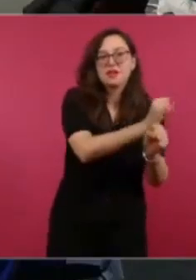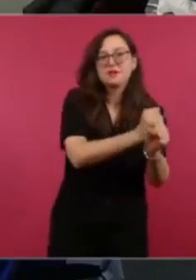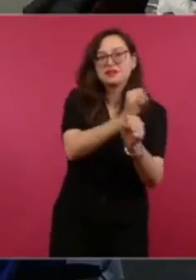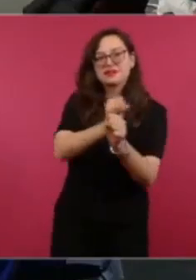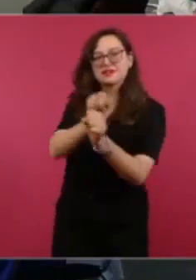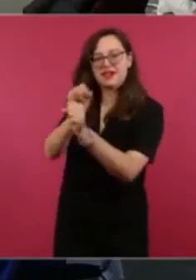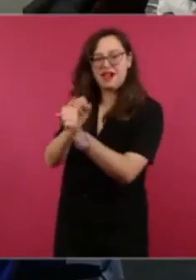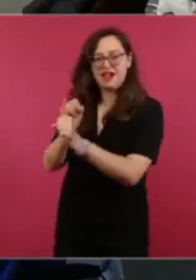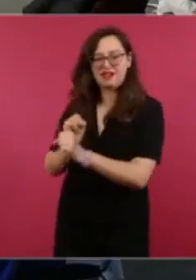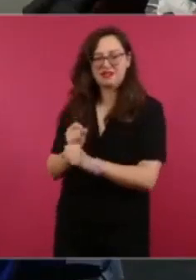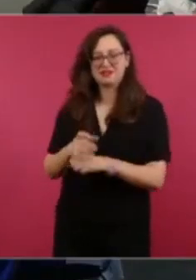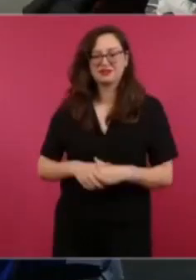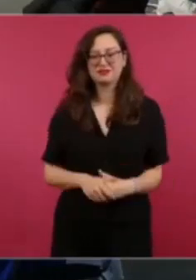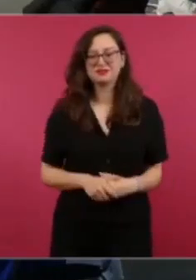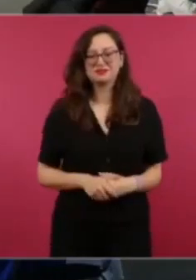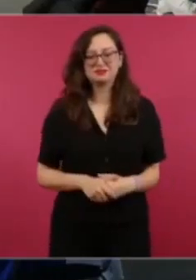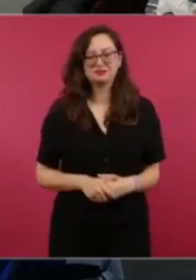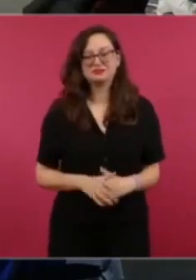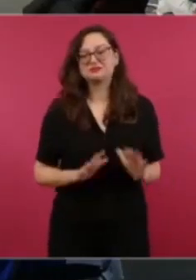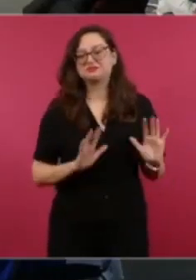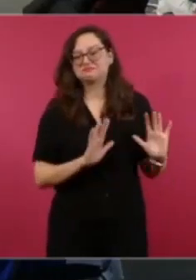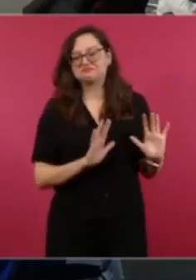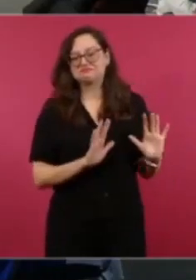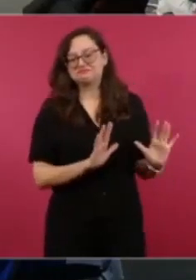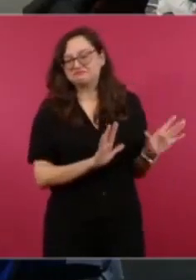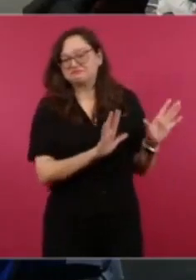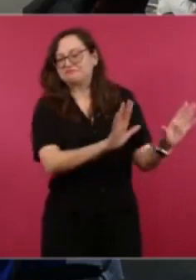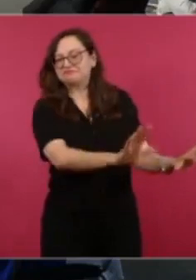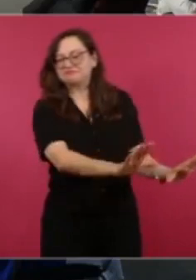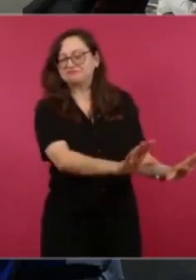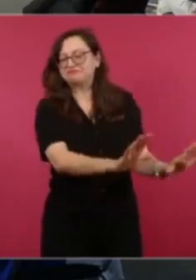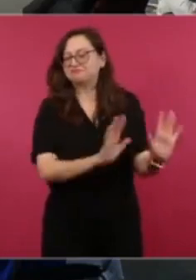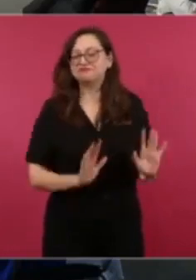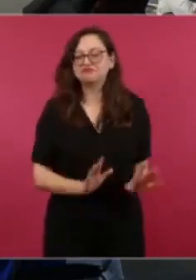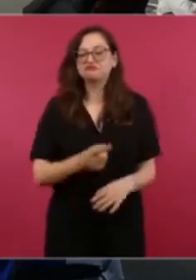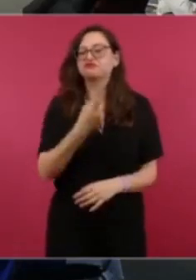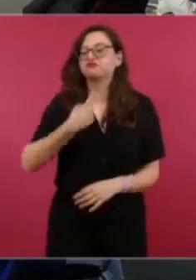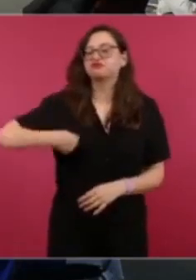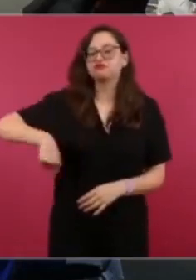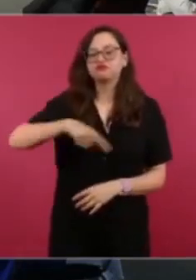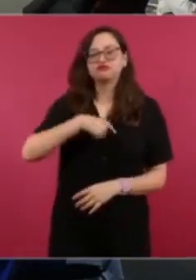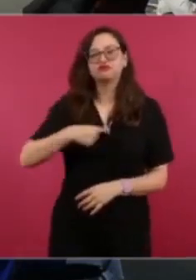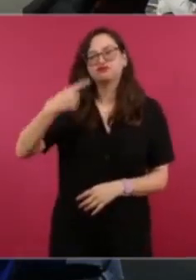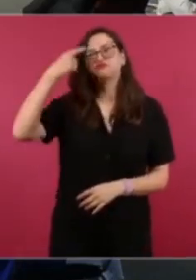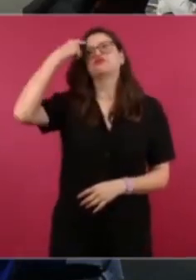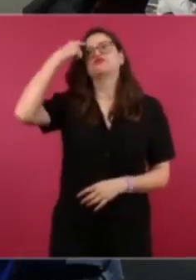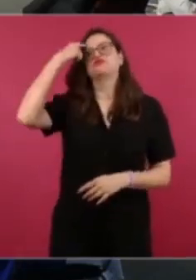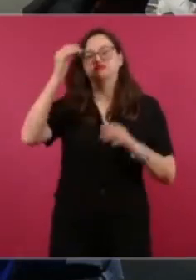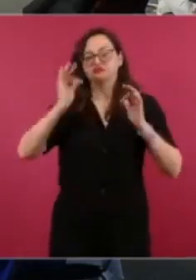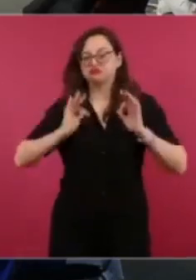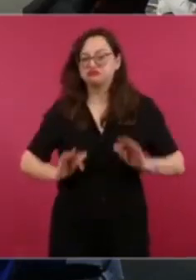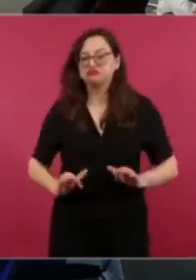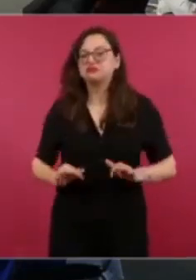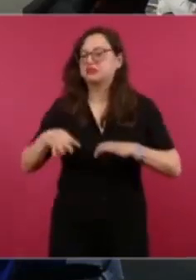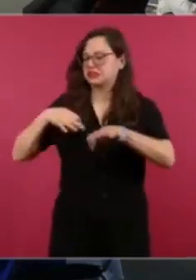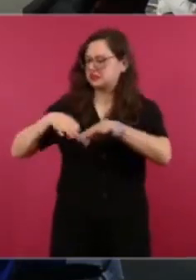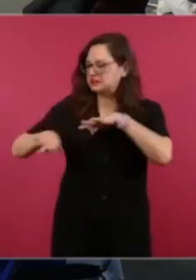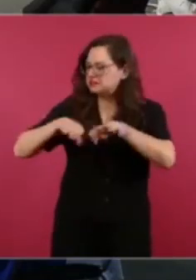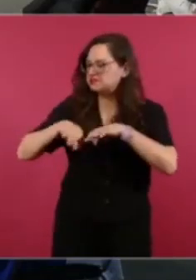Nosotros tenemos nuestra conciencia tranquila, trabajamos mucho para salvar vidas.